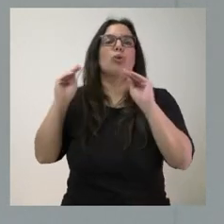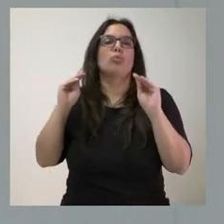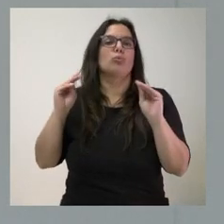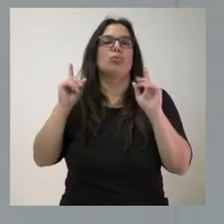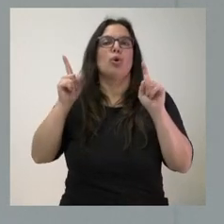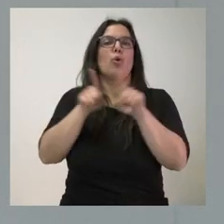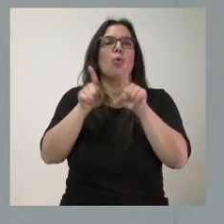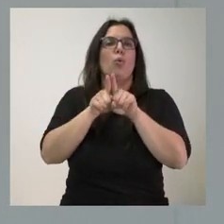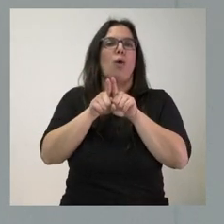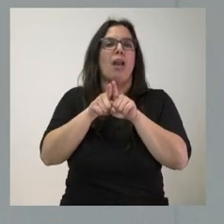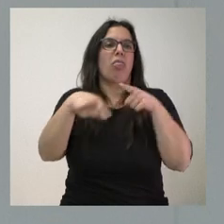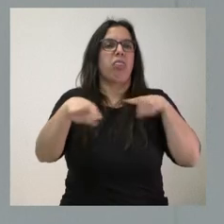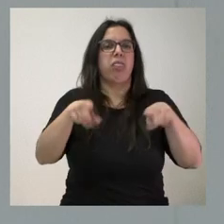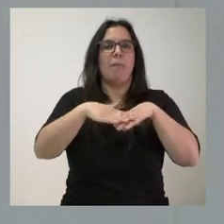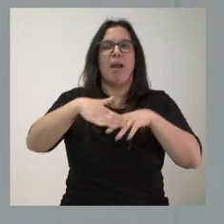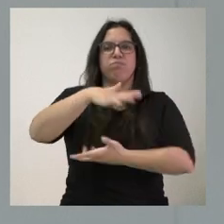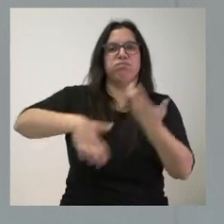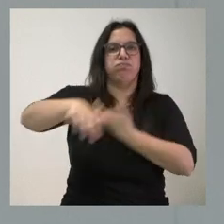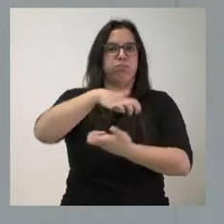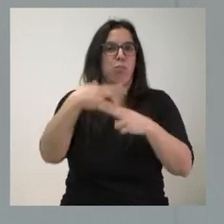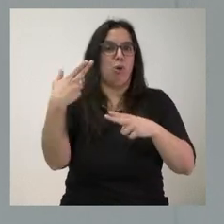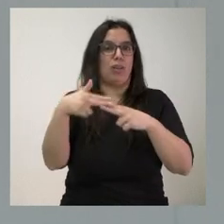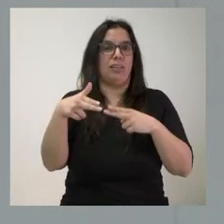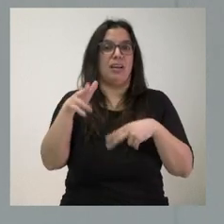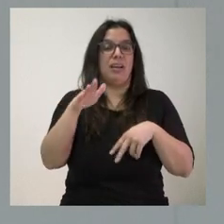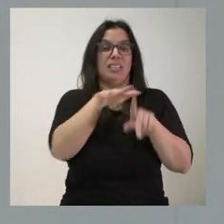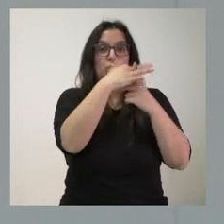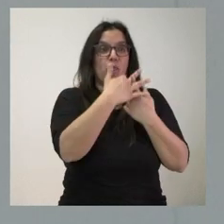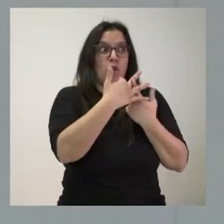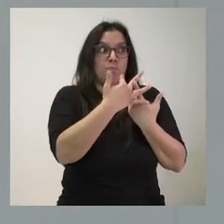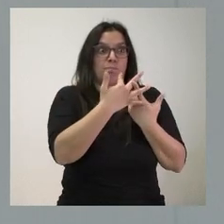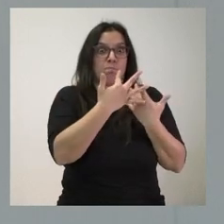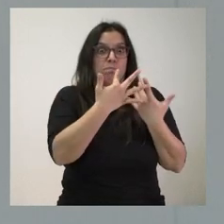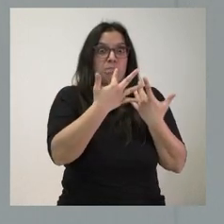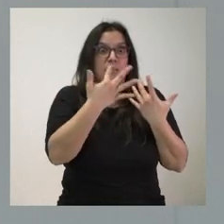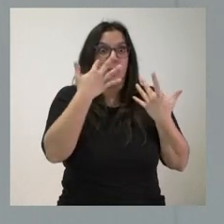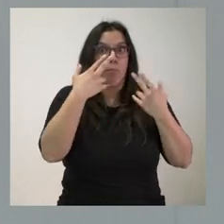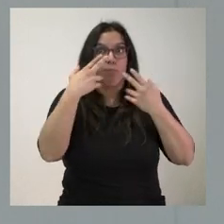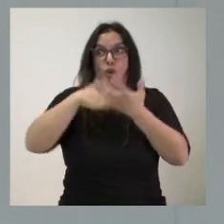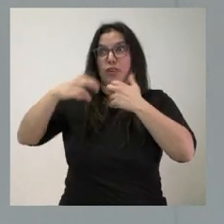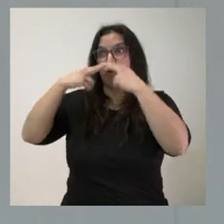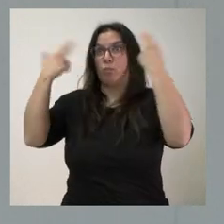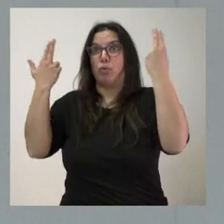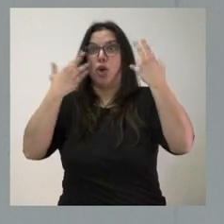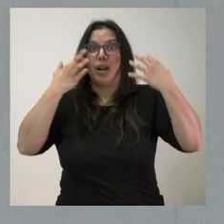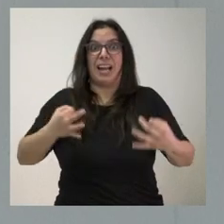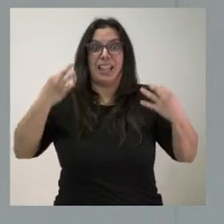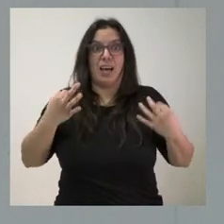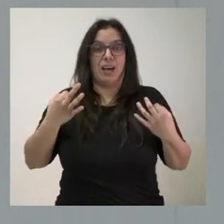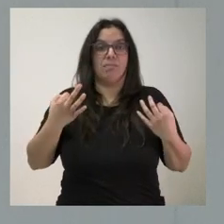controversia política pretendiendo mantener en el tiempo una situación de conflicto público entre administraciones